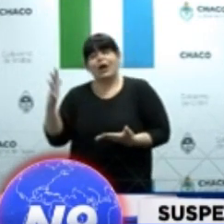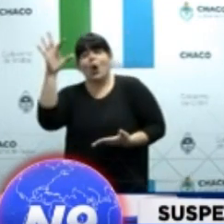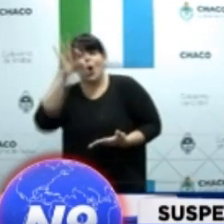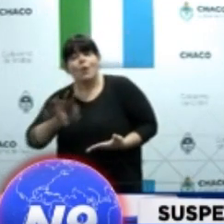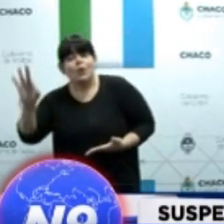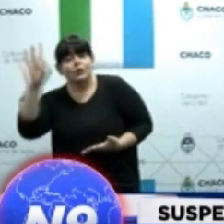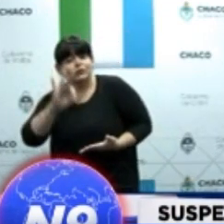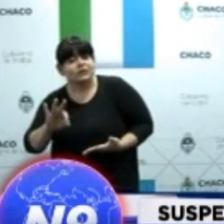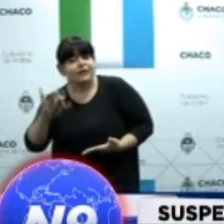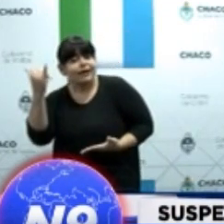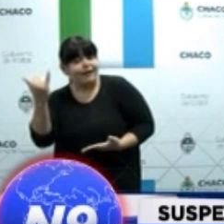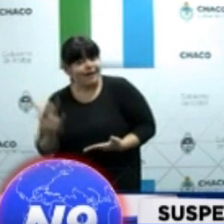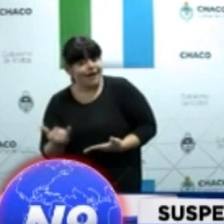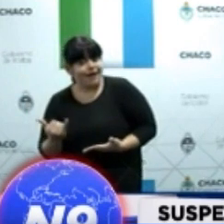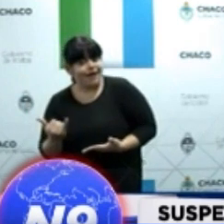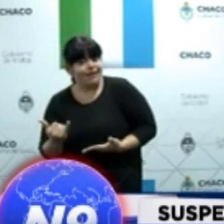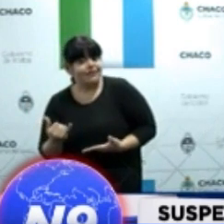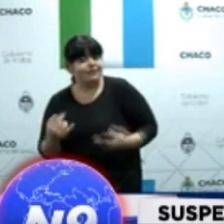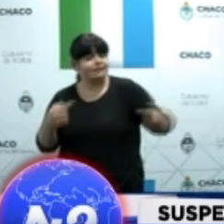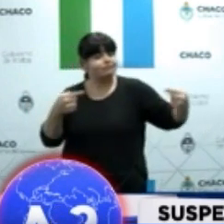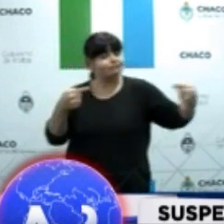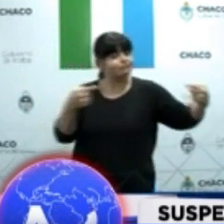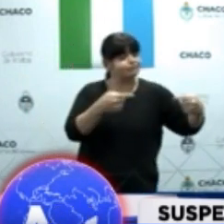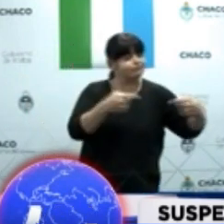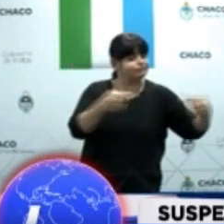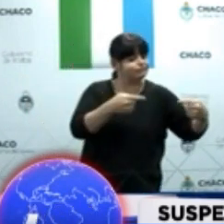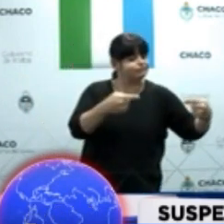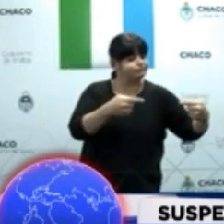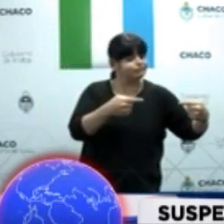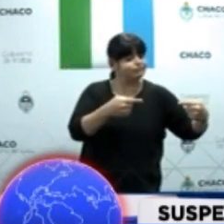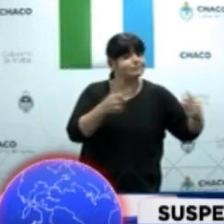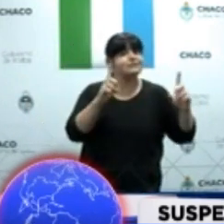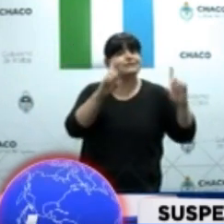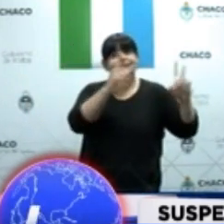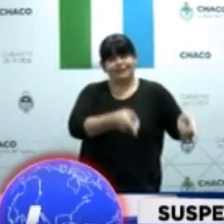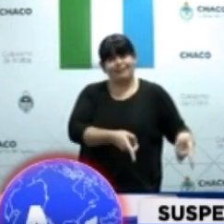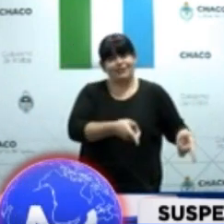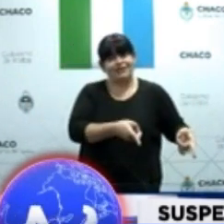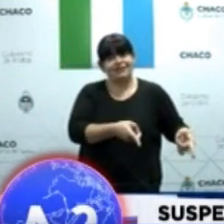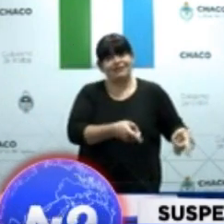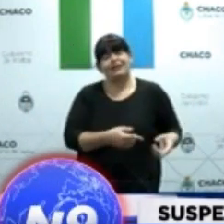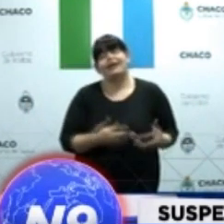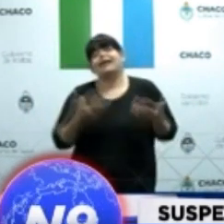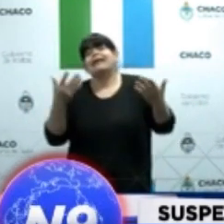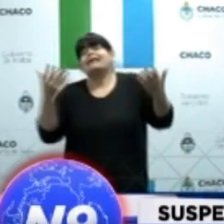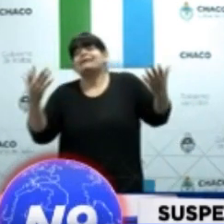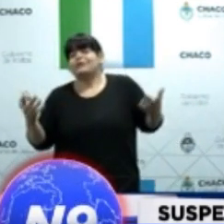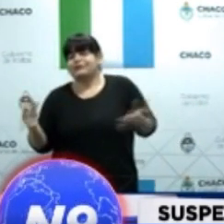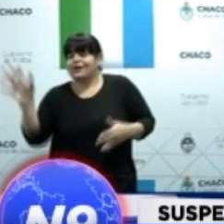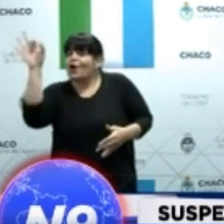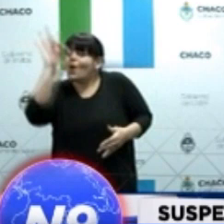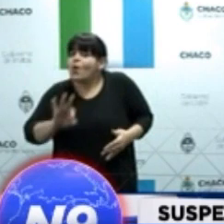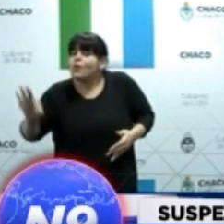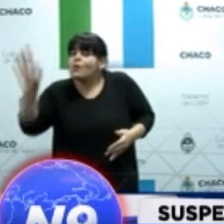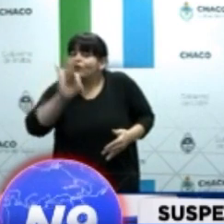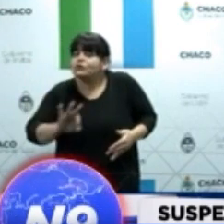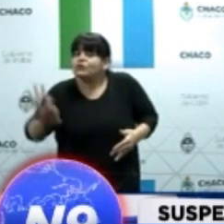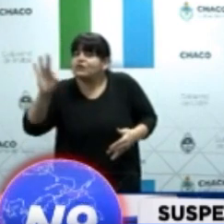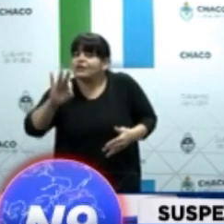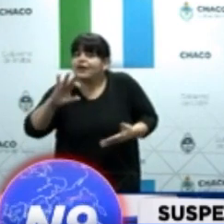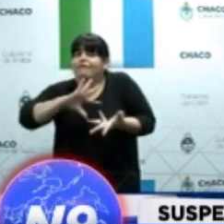social. La vida post-pandemia no será la misma vida pre-pandemia. En segundo lugar,